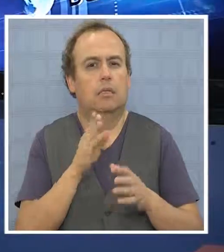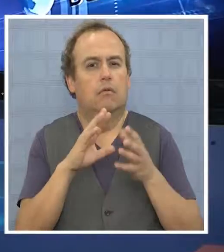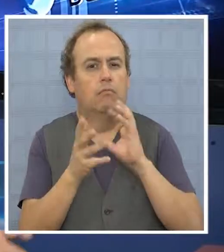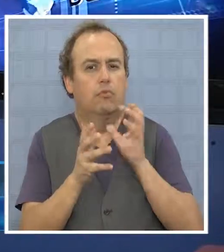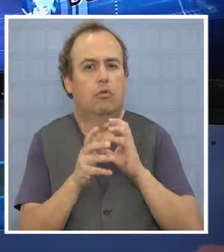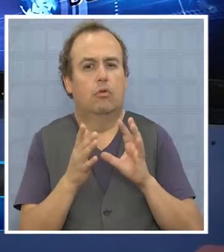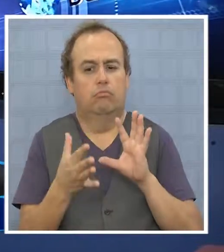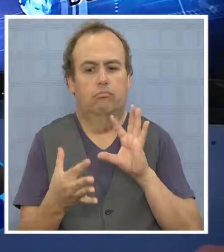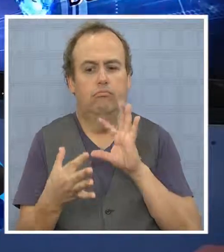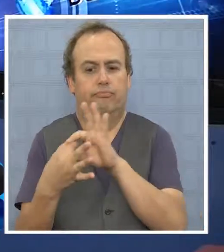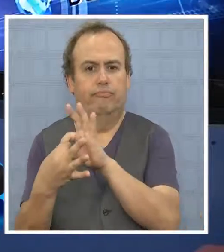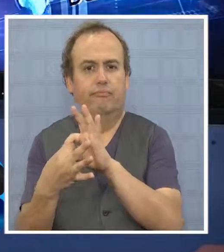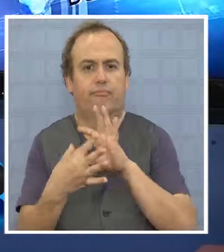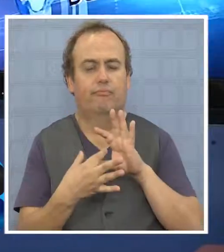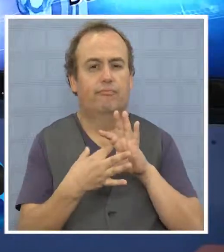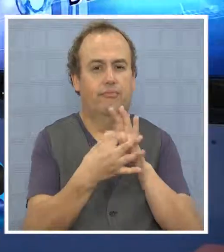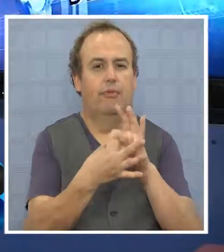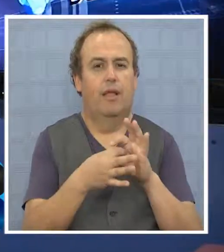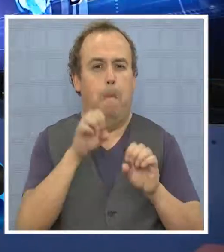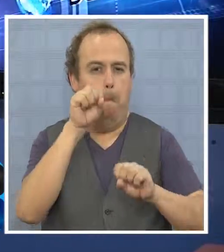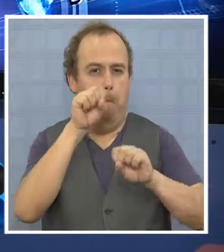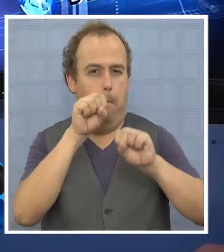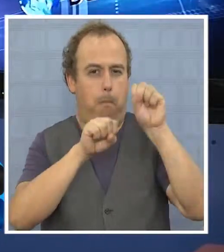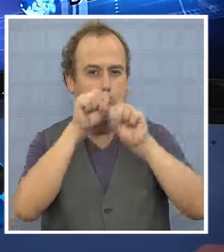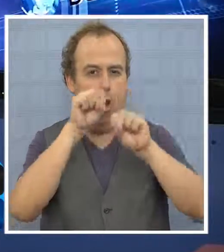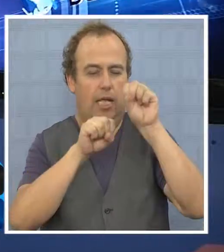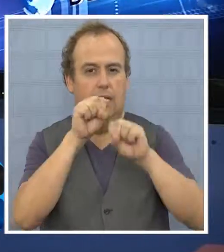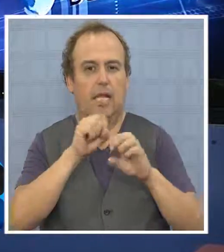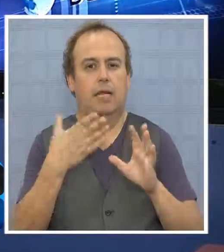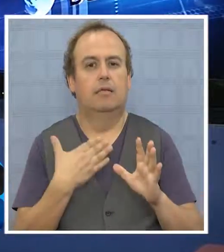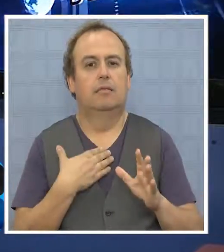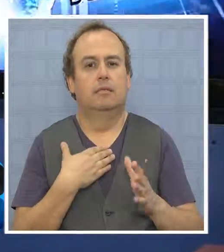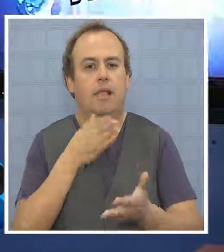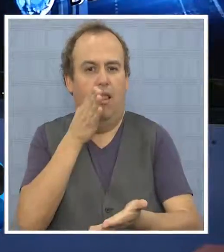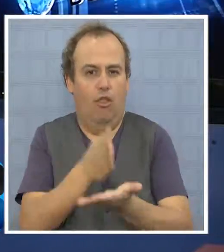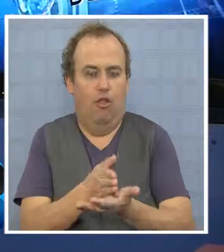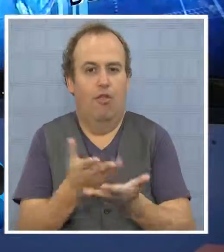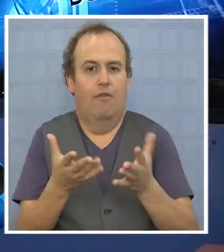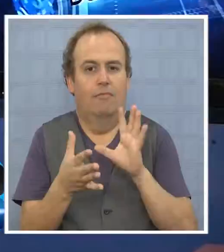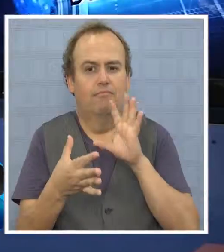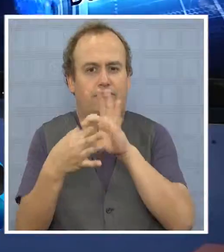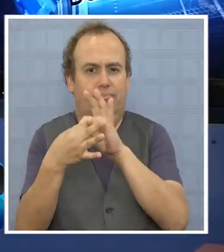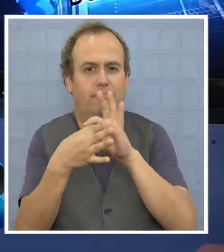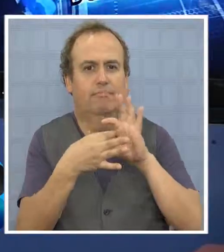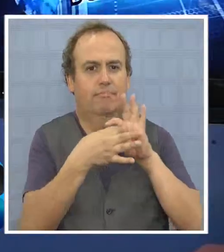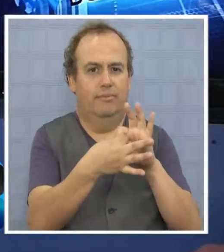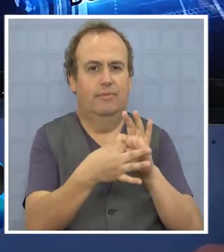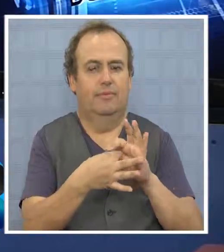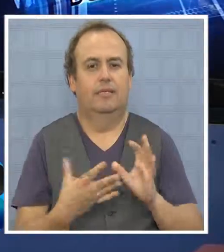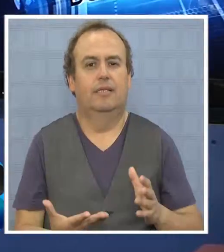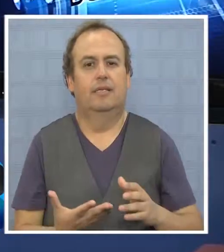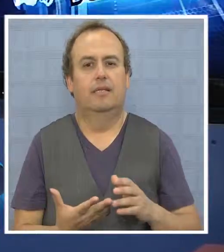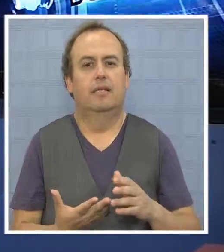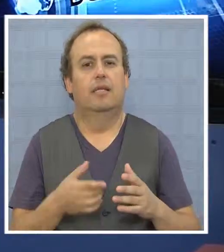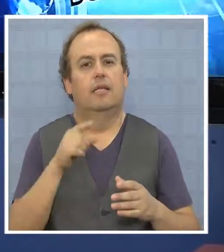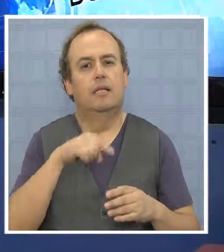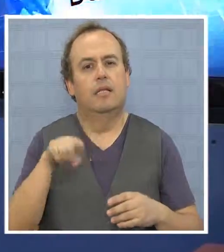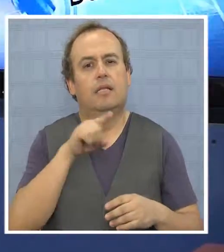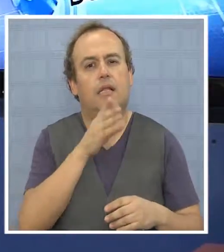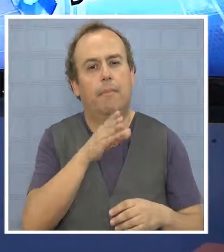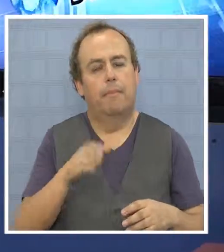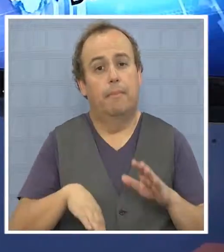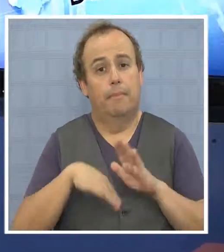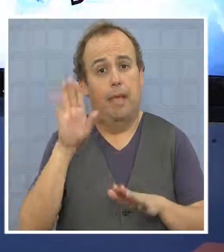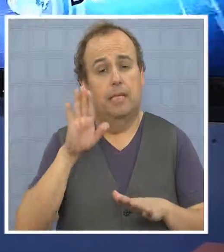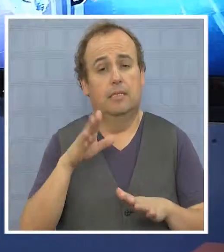es un sistema que obliga a crear grandes coaliciones y por lo tanto eso te obliga también a hacer alianzas, a dar estabilidad. Pero está ya en la